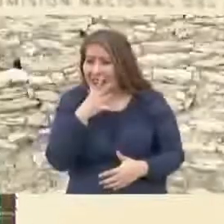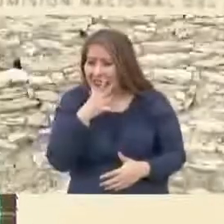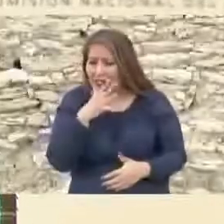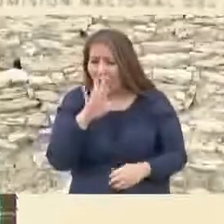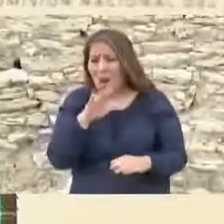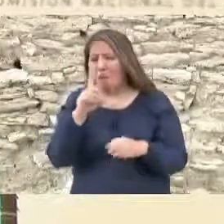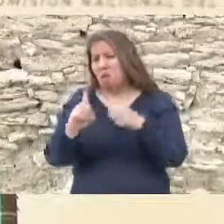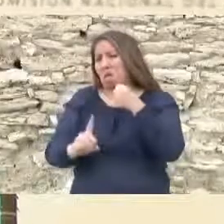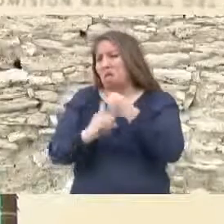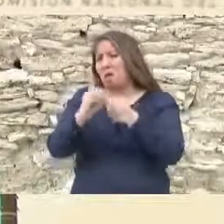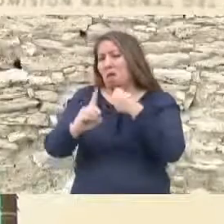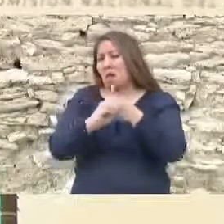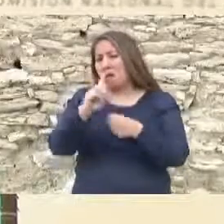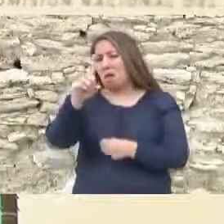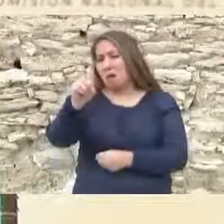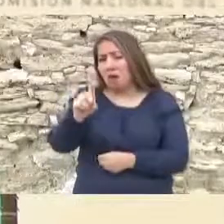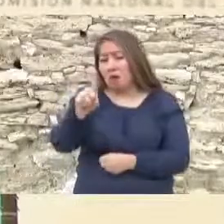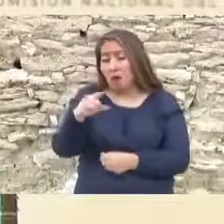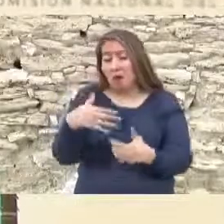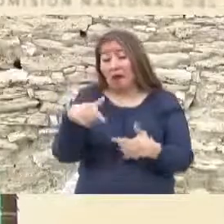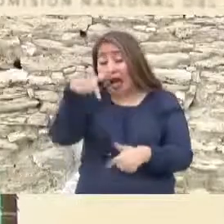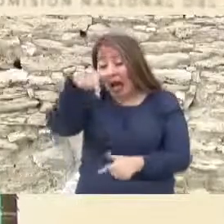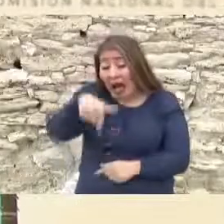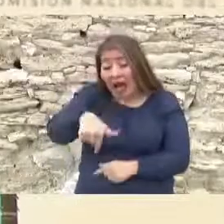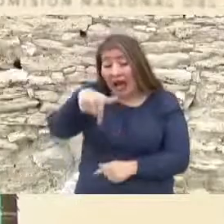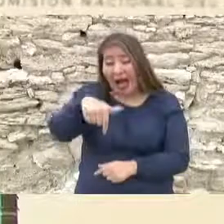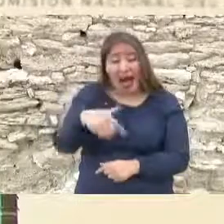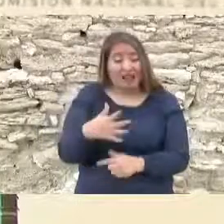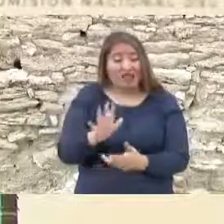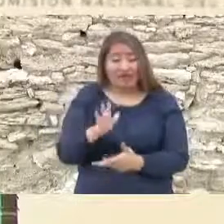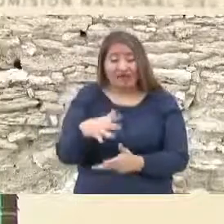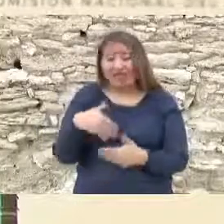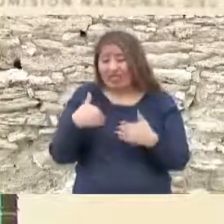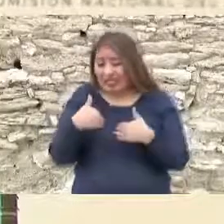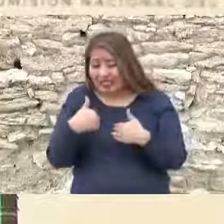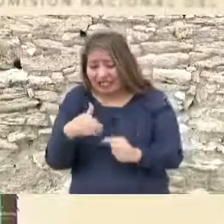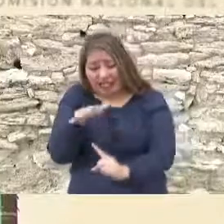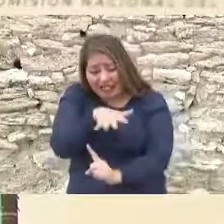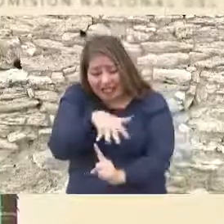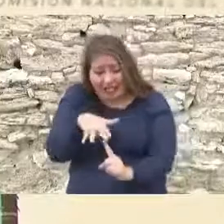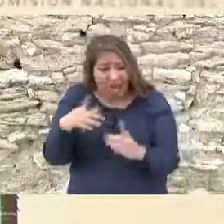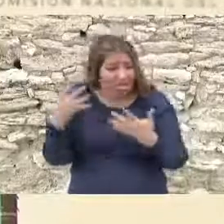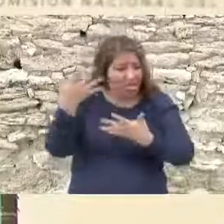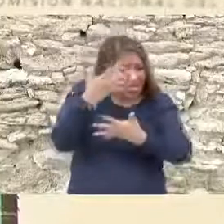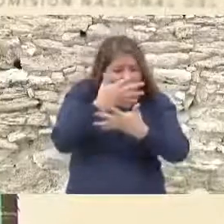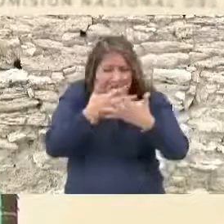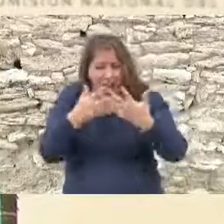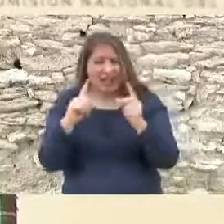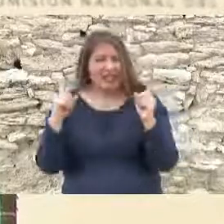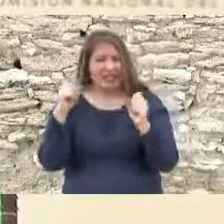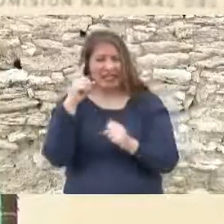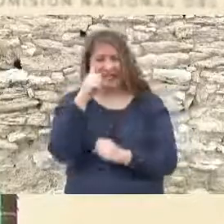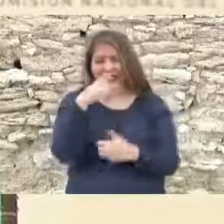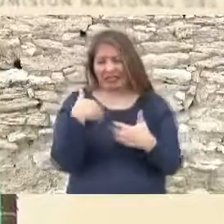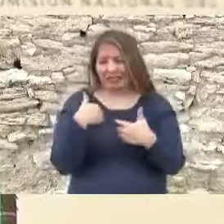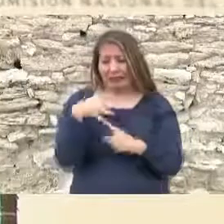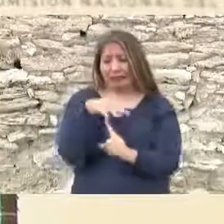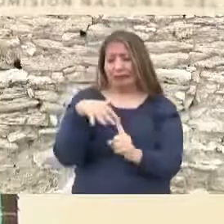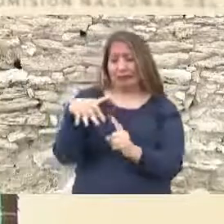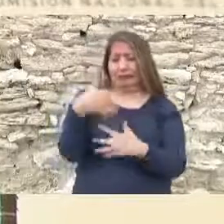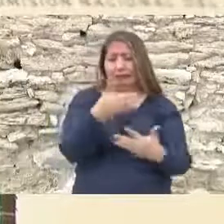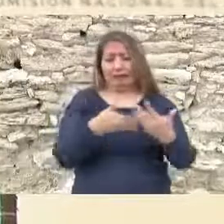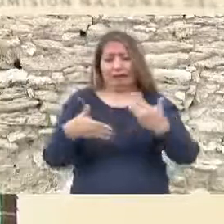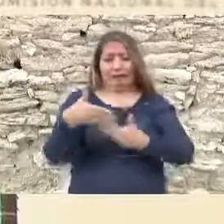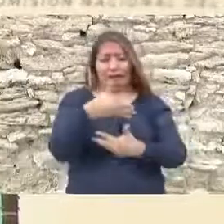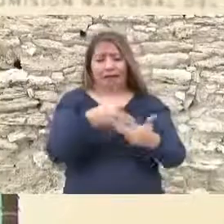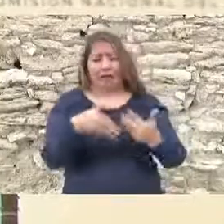un problema de agua. Hoy entendemos que es mucho más complejo de resolver, pero no imposible. Es sobre todo un asunto de